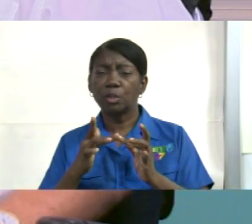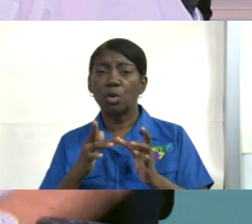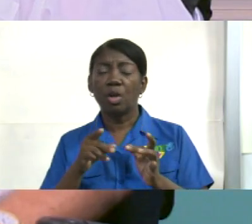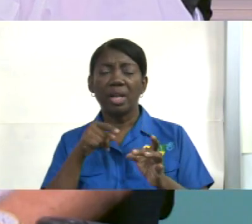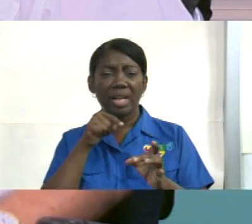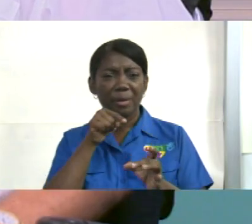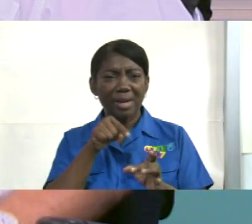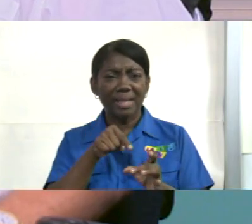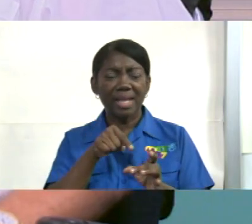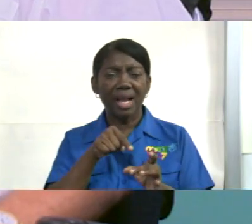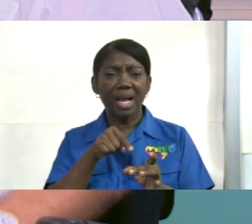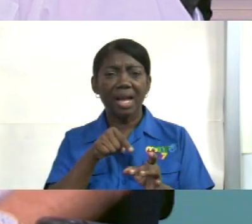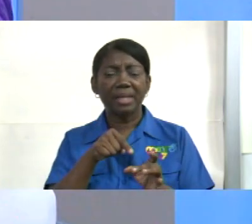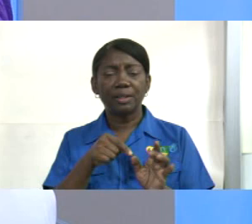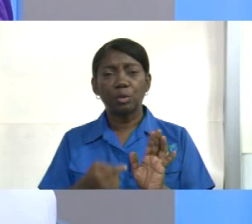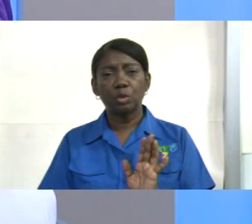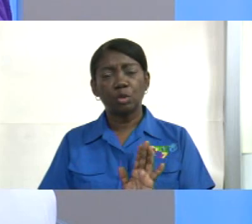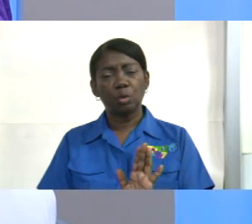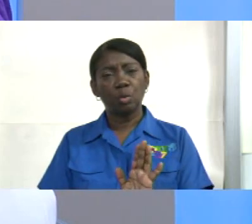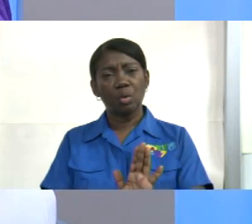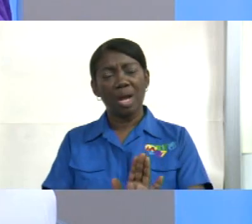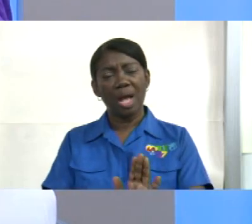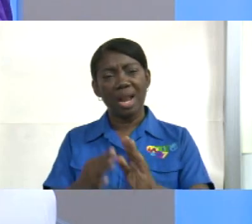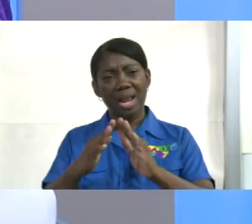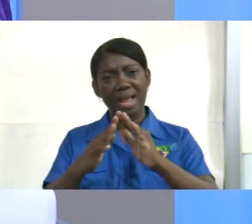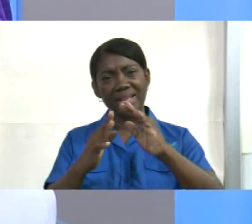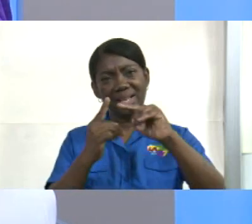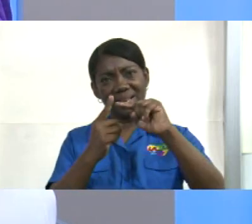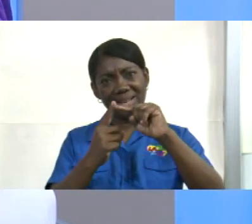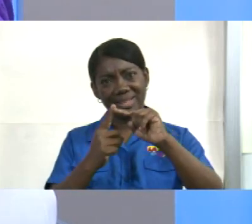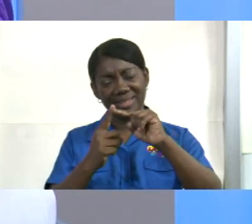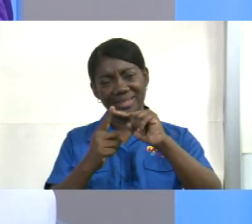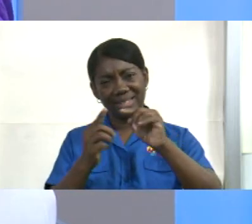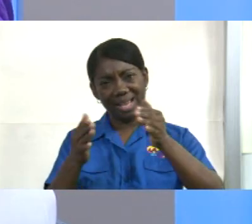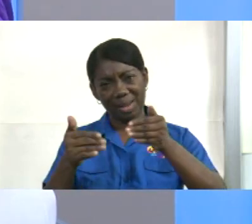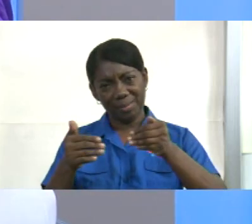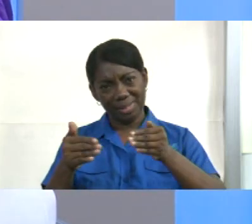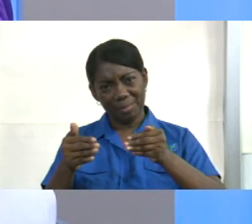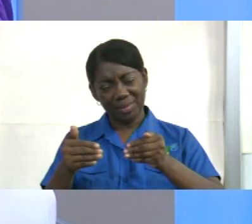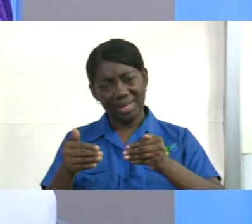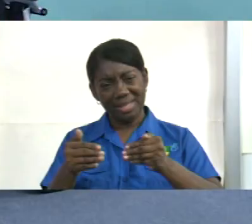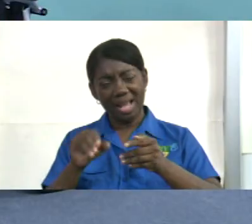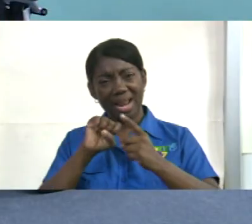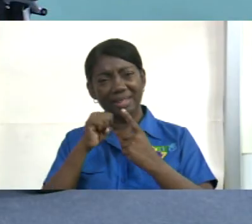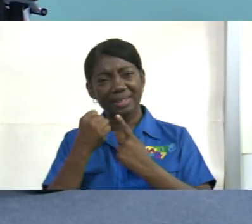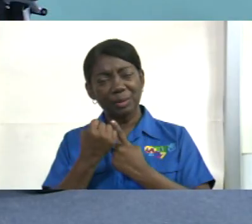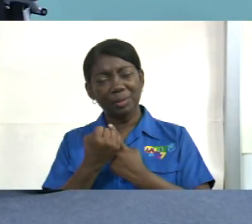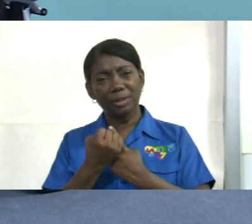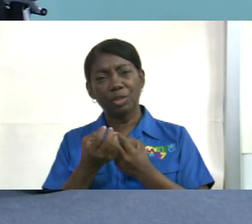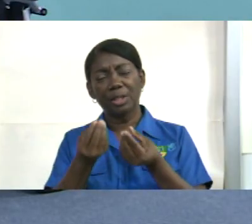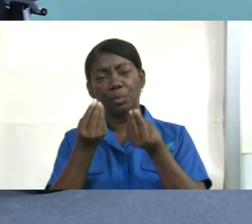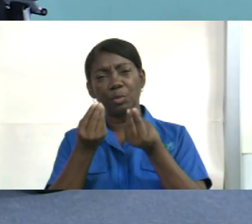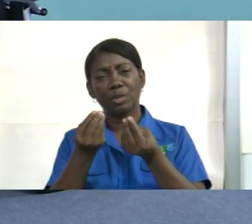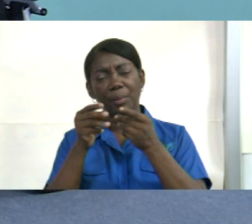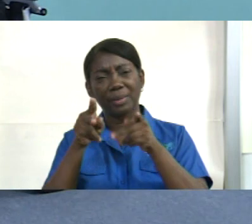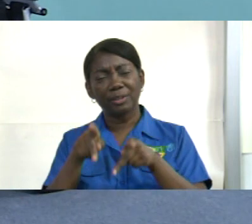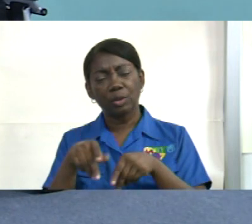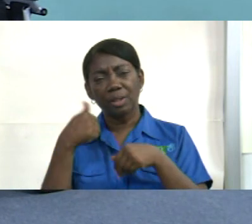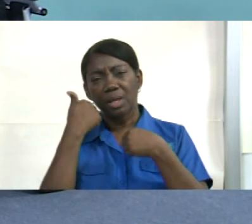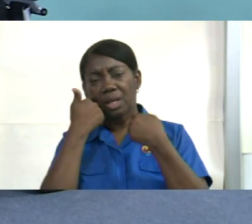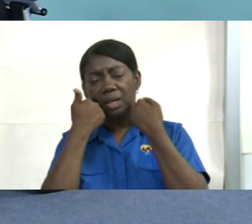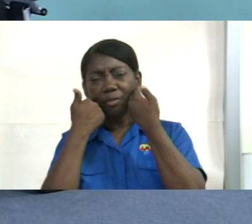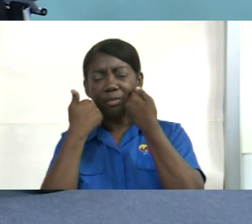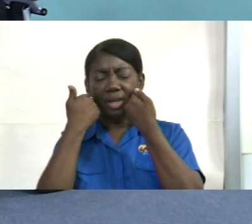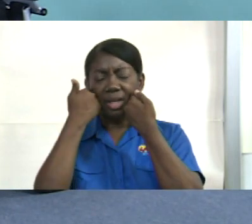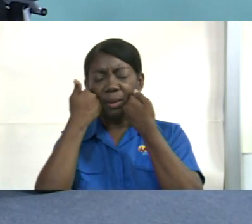perspectiva a nuestra iglesia a nuestra sobre la situación de muchas personas enfermas y con